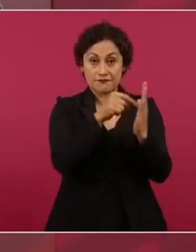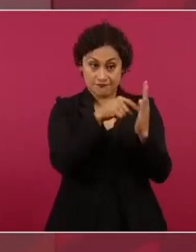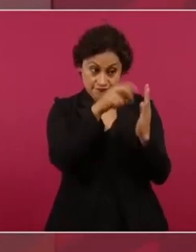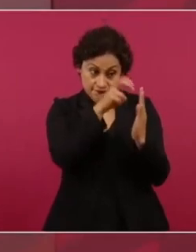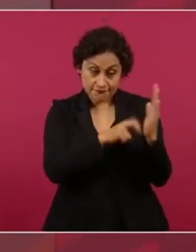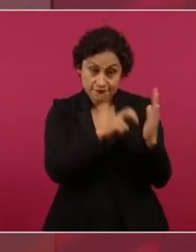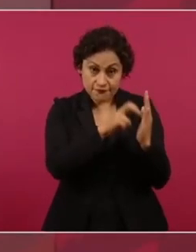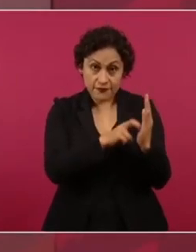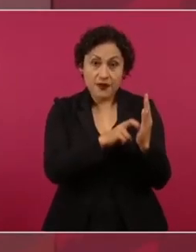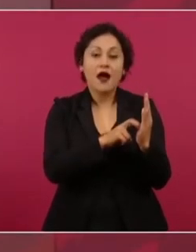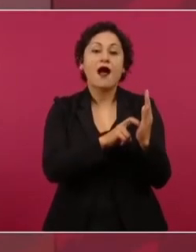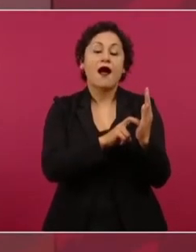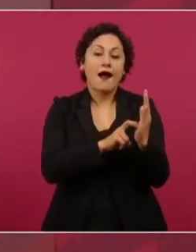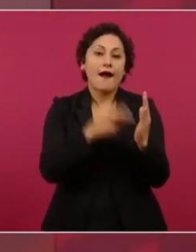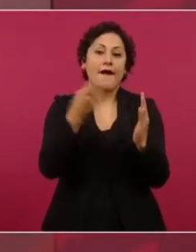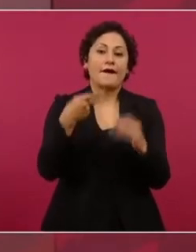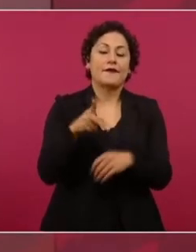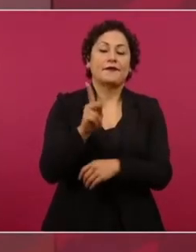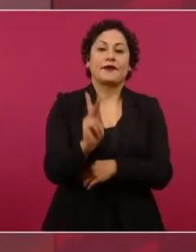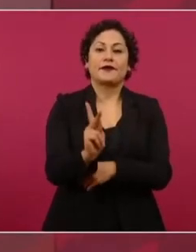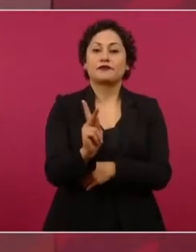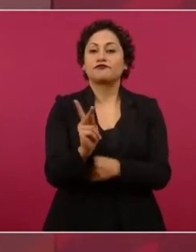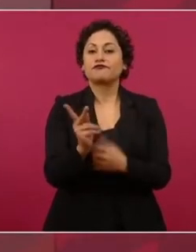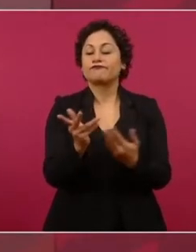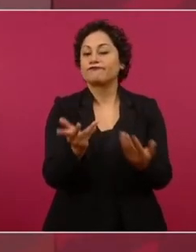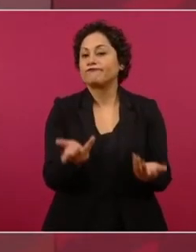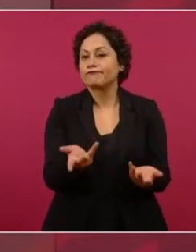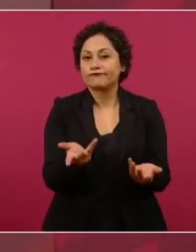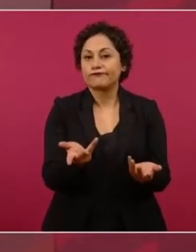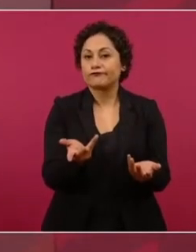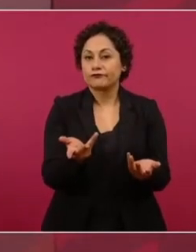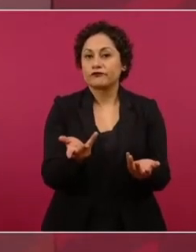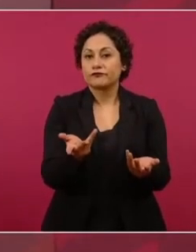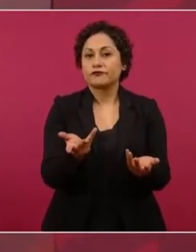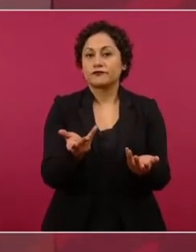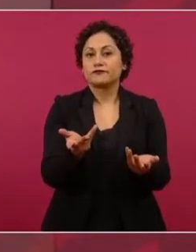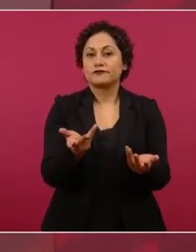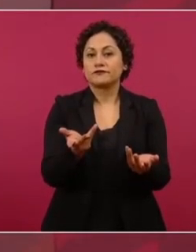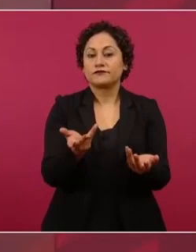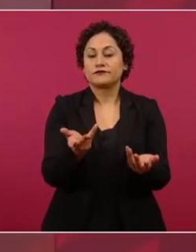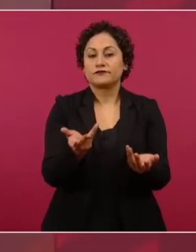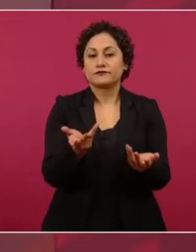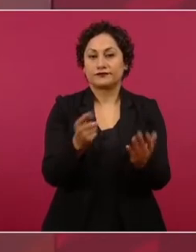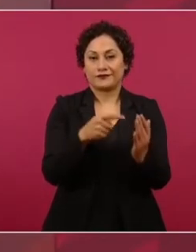contravenir